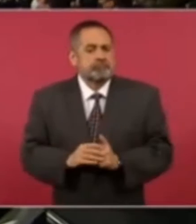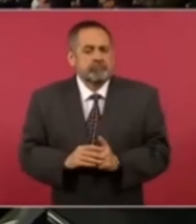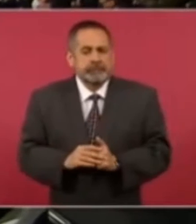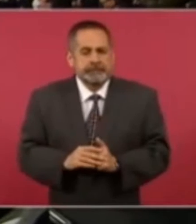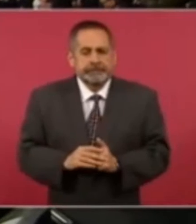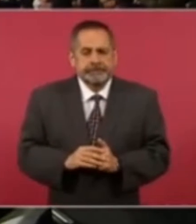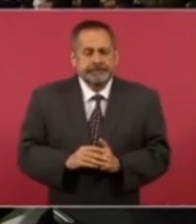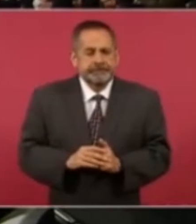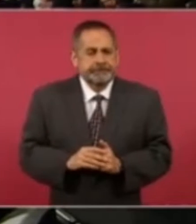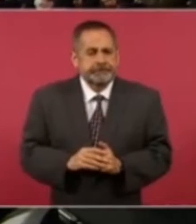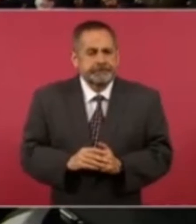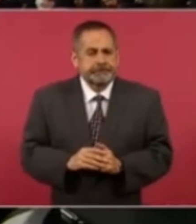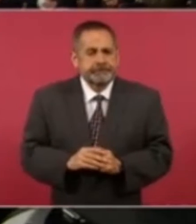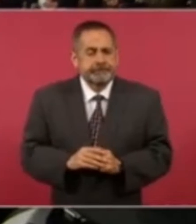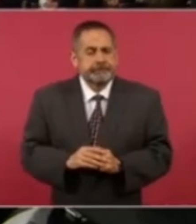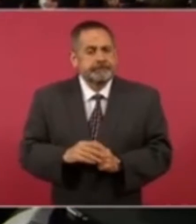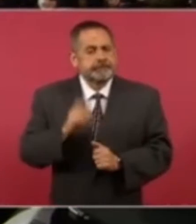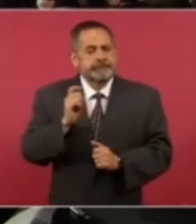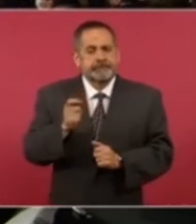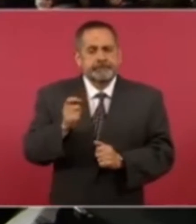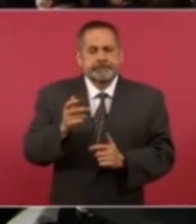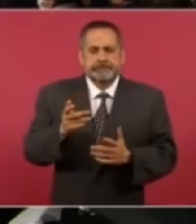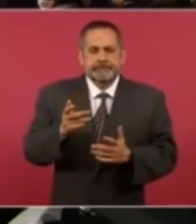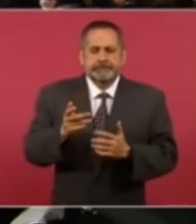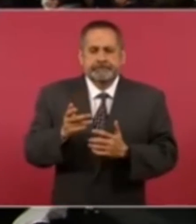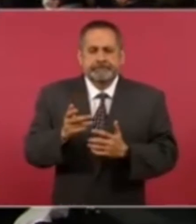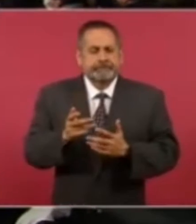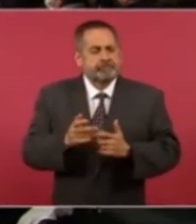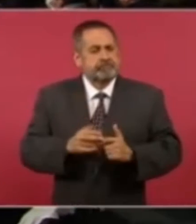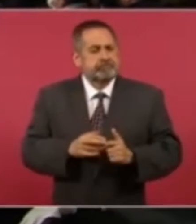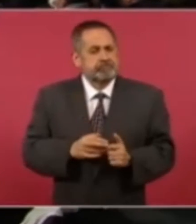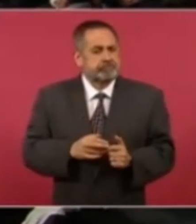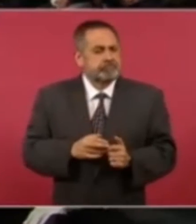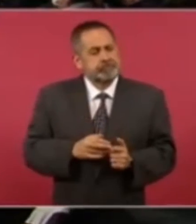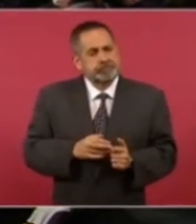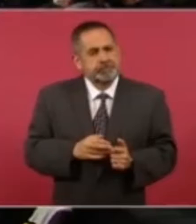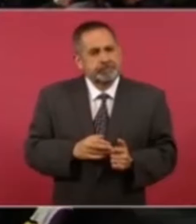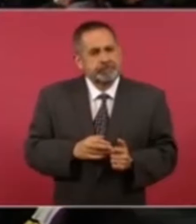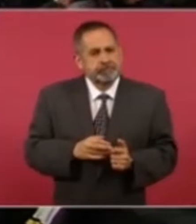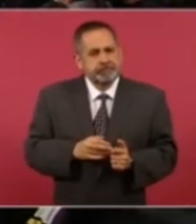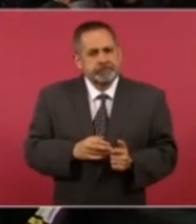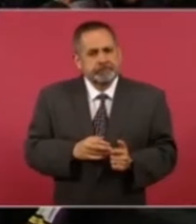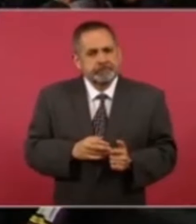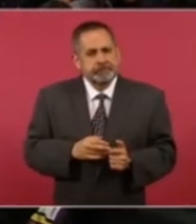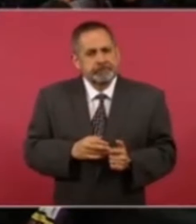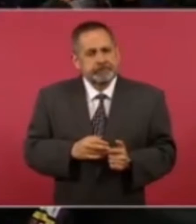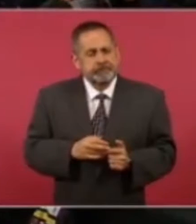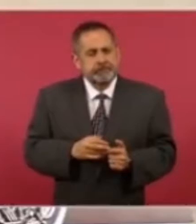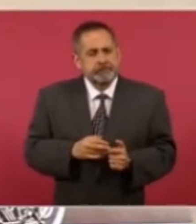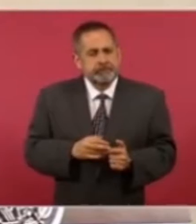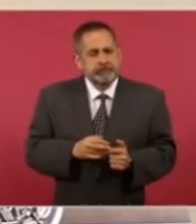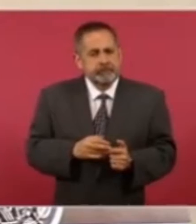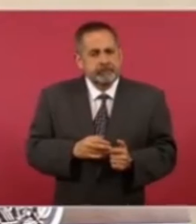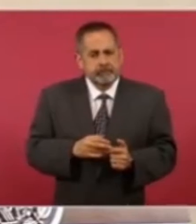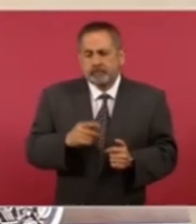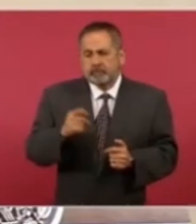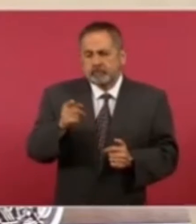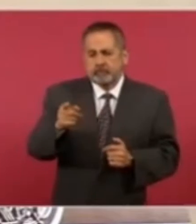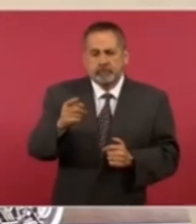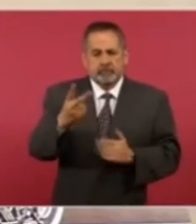entregar un bimestre,